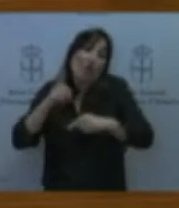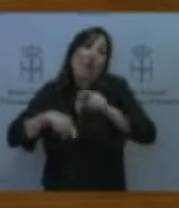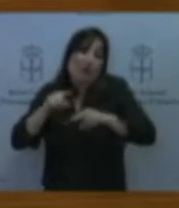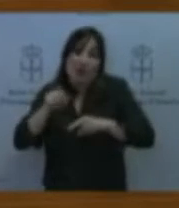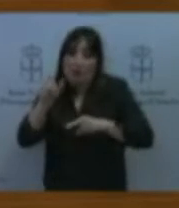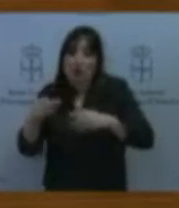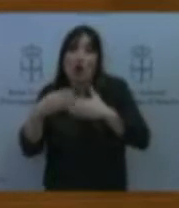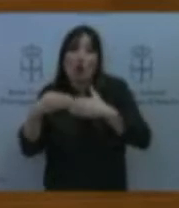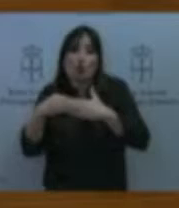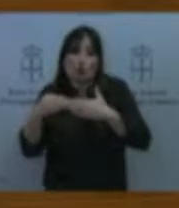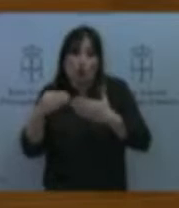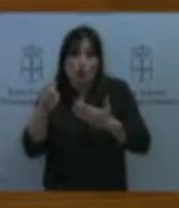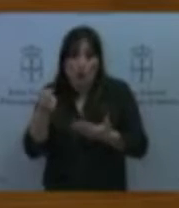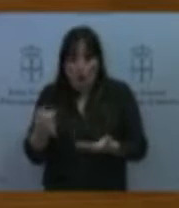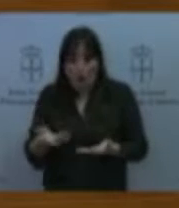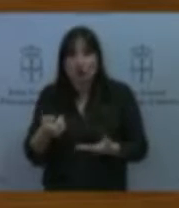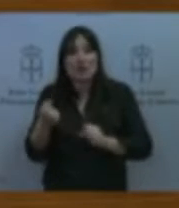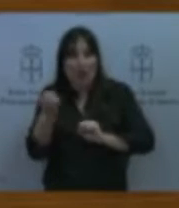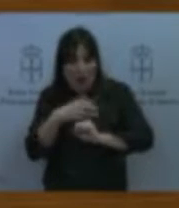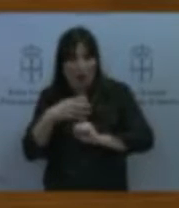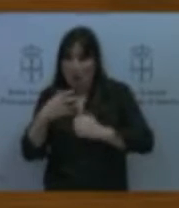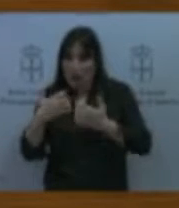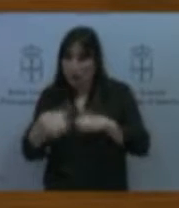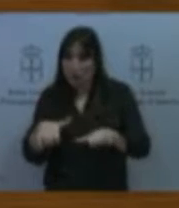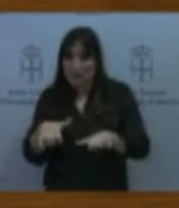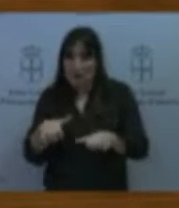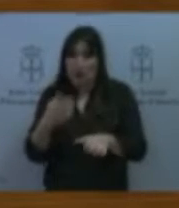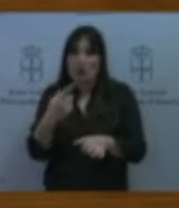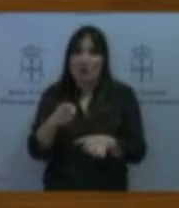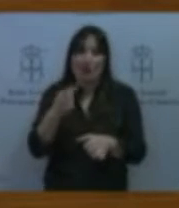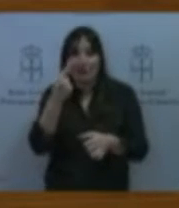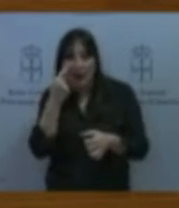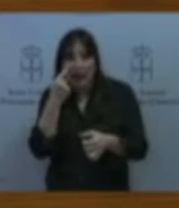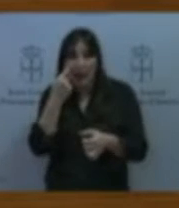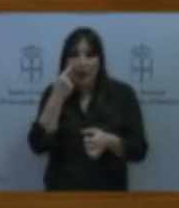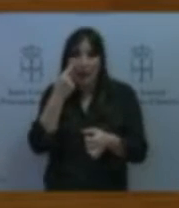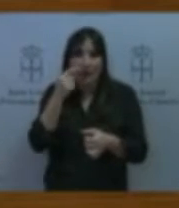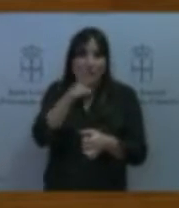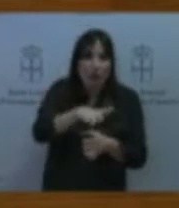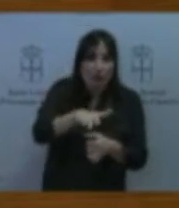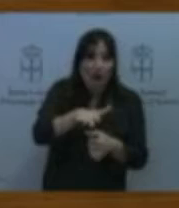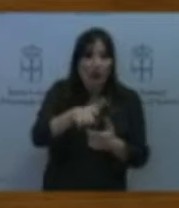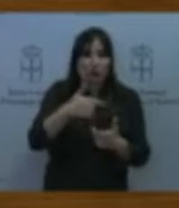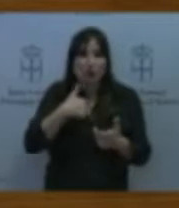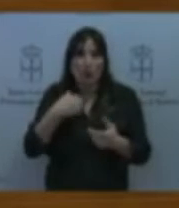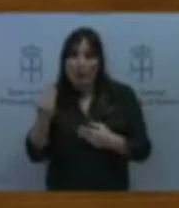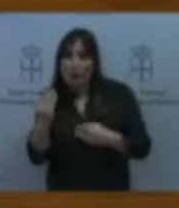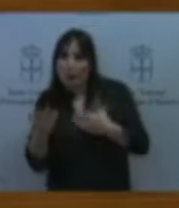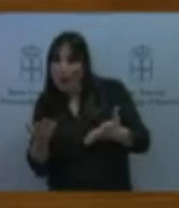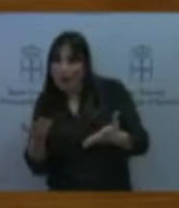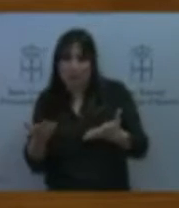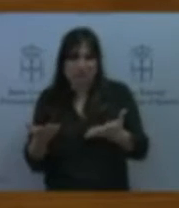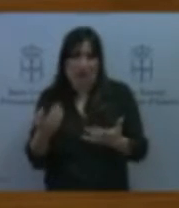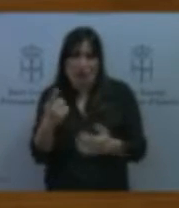sin tener que estar pendiente de cuál es la zona que más me conviene el cambio de billetes y me ha